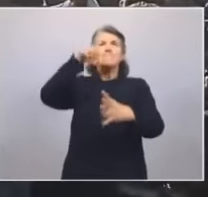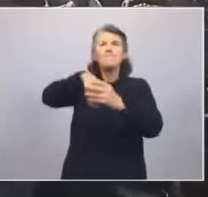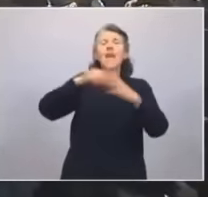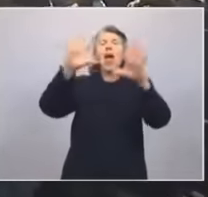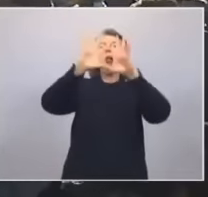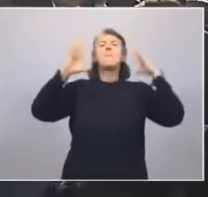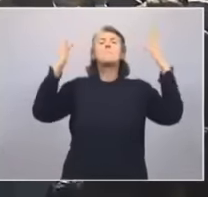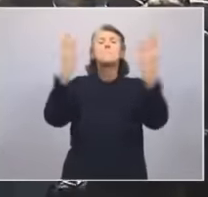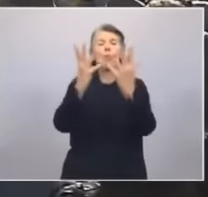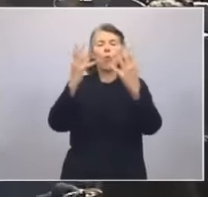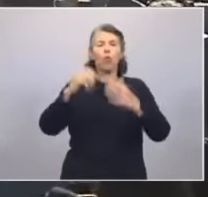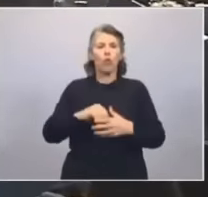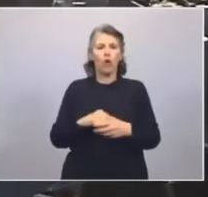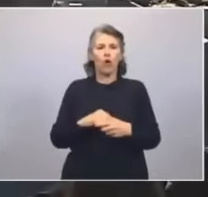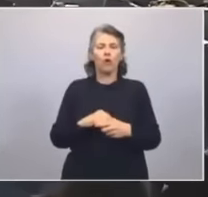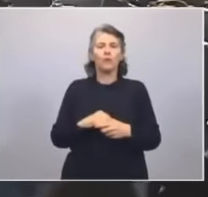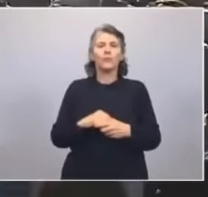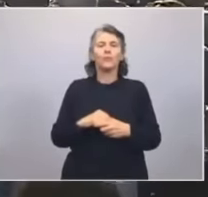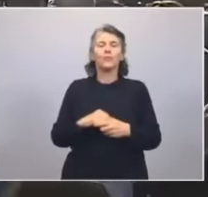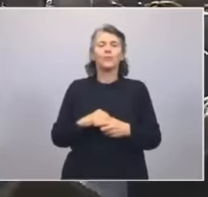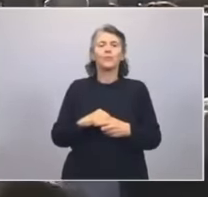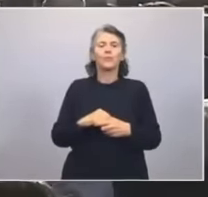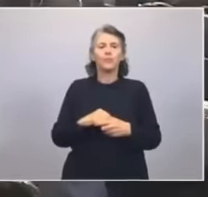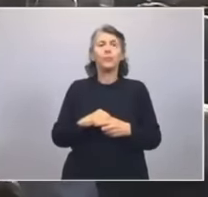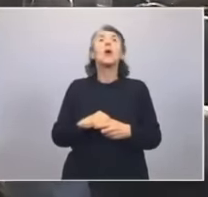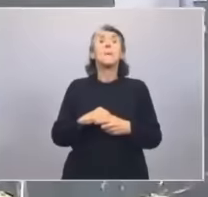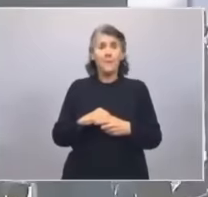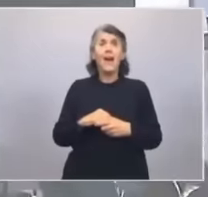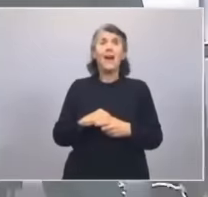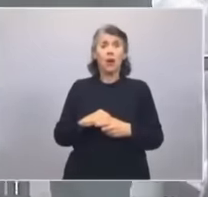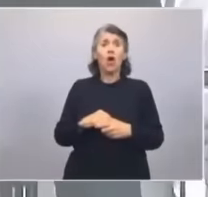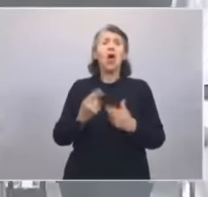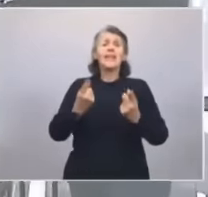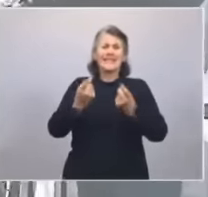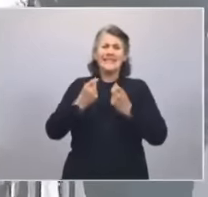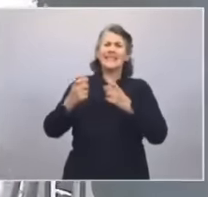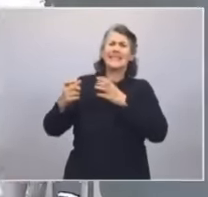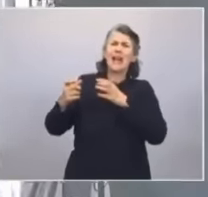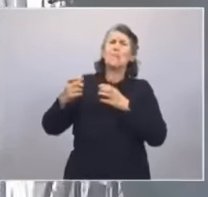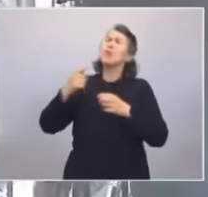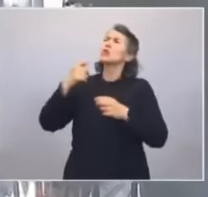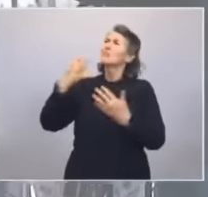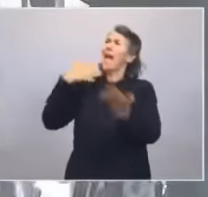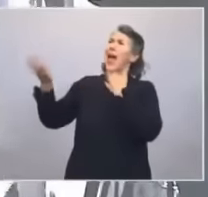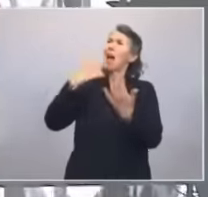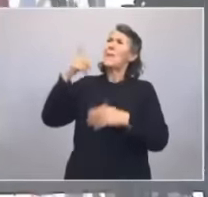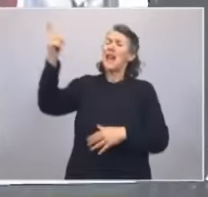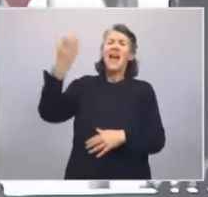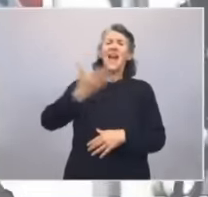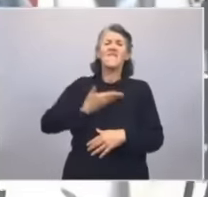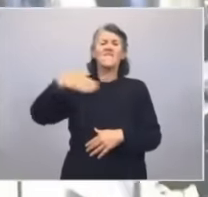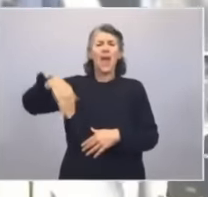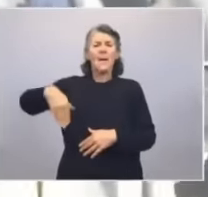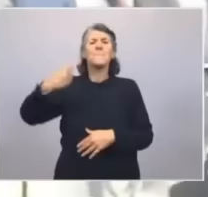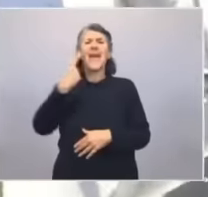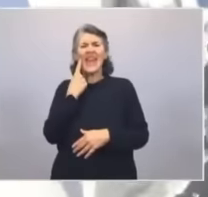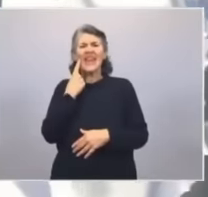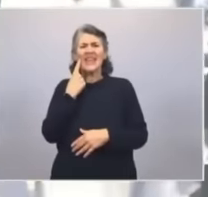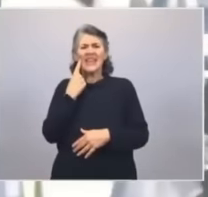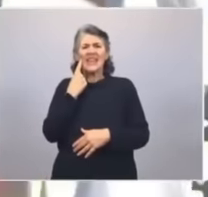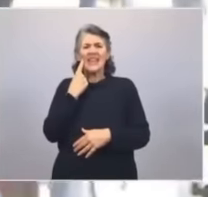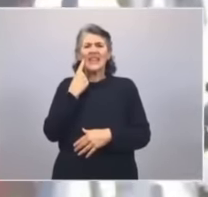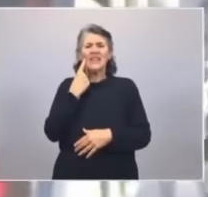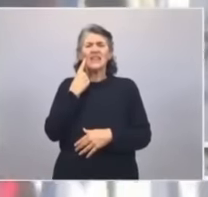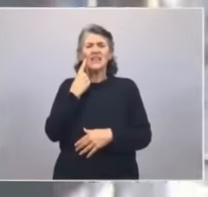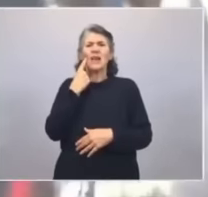pero queremos discutir con el Fondo Monetario Internacional, un programa que tenga que ver